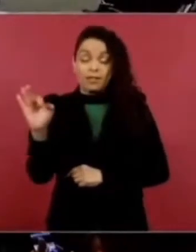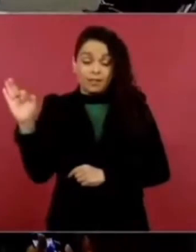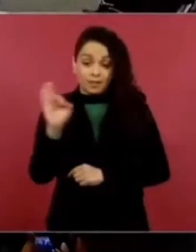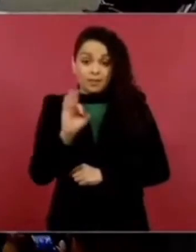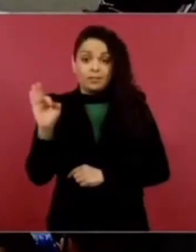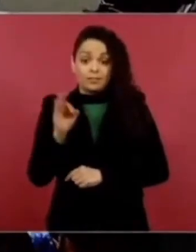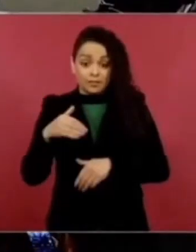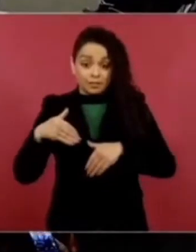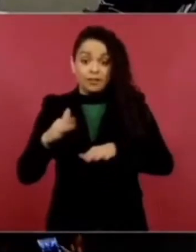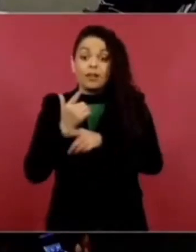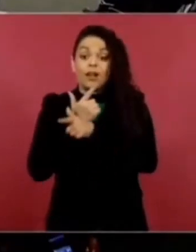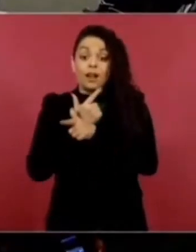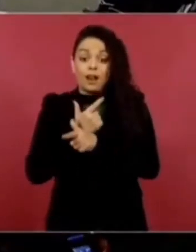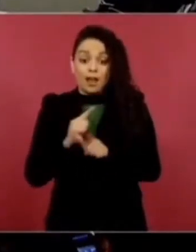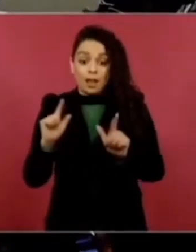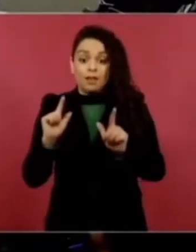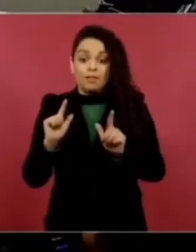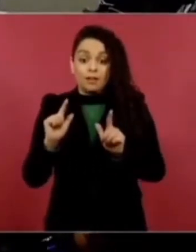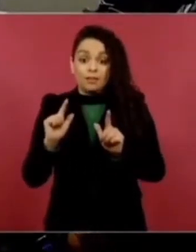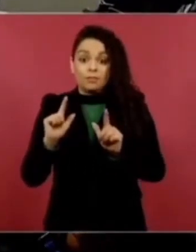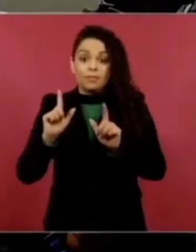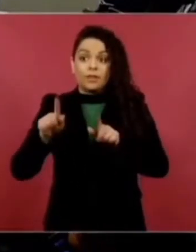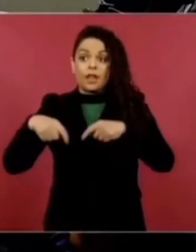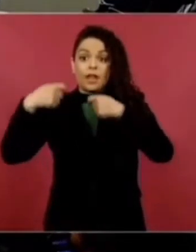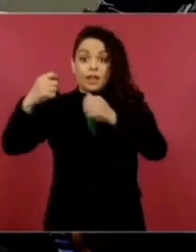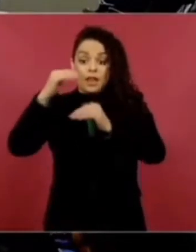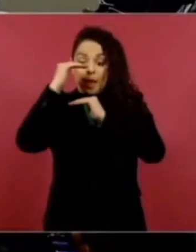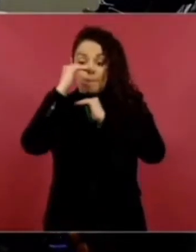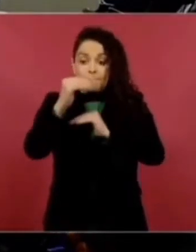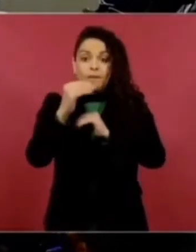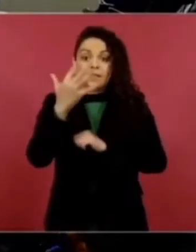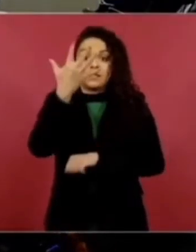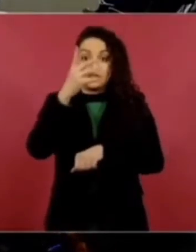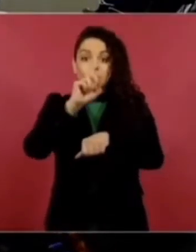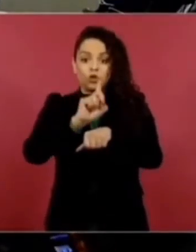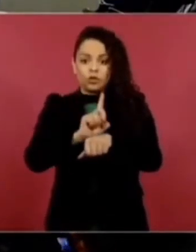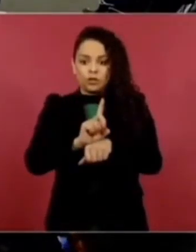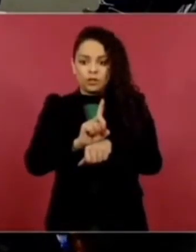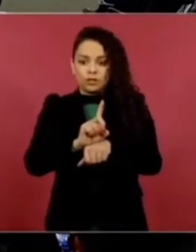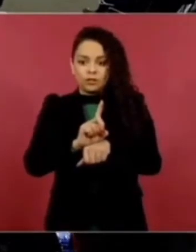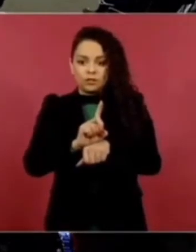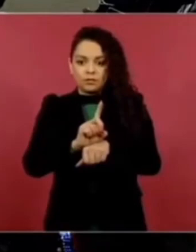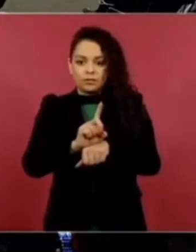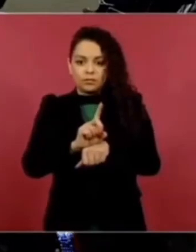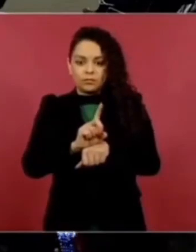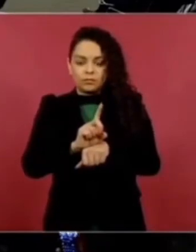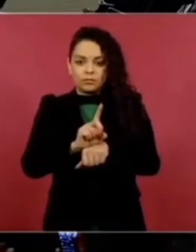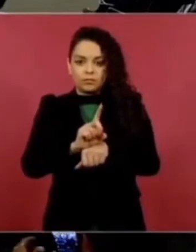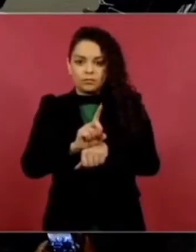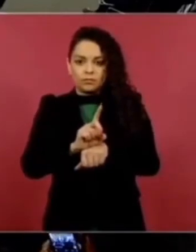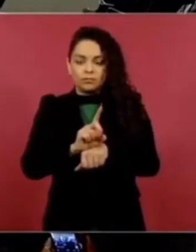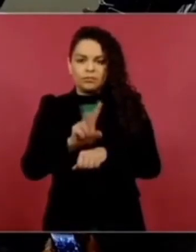Cinco días de plazo. Se cumplen mañana. Sí. Me llamó mucho la atención esto porque